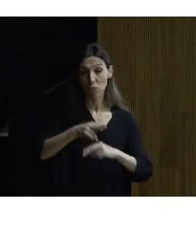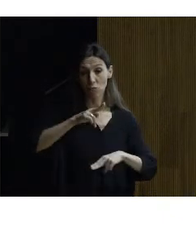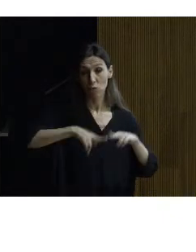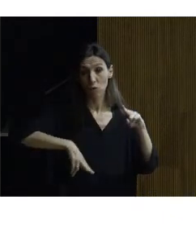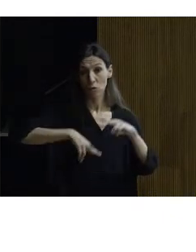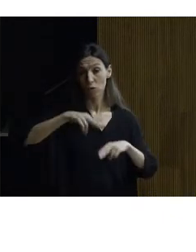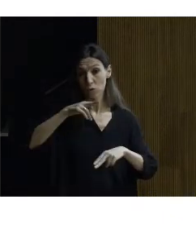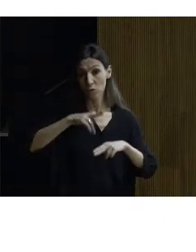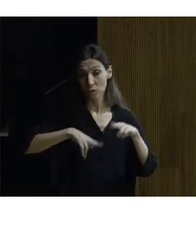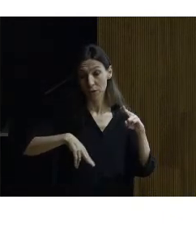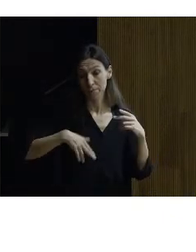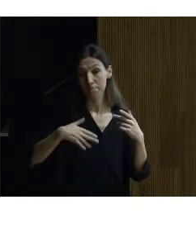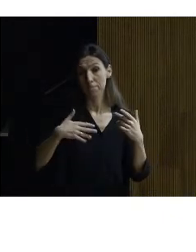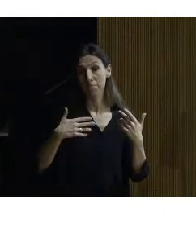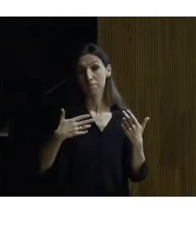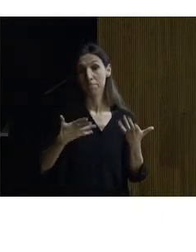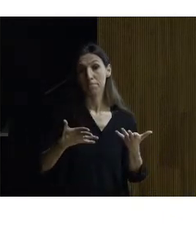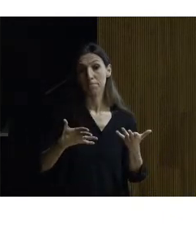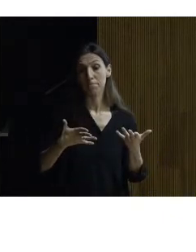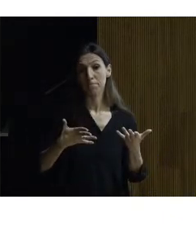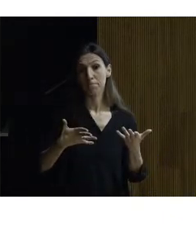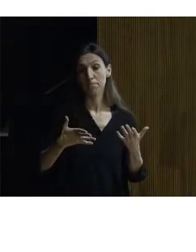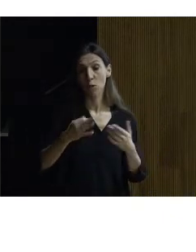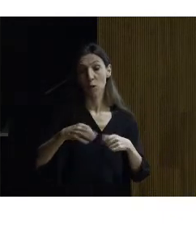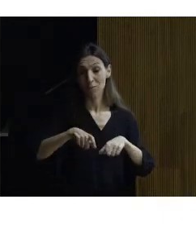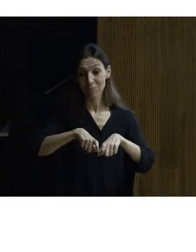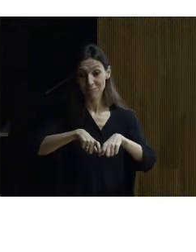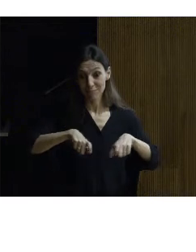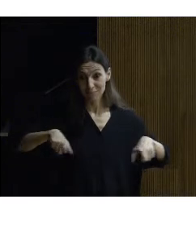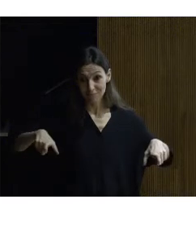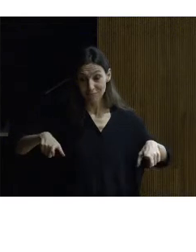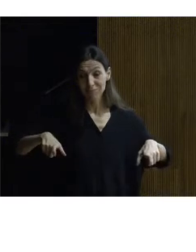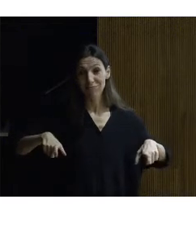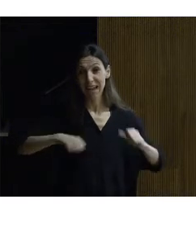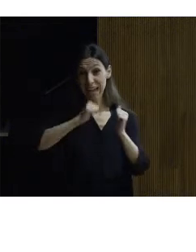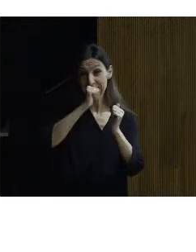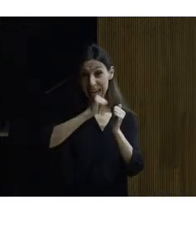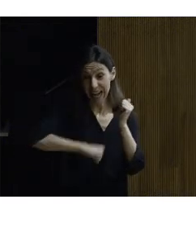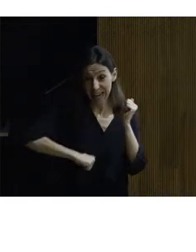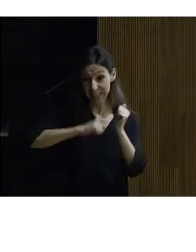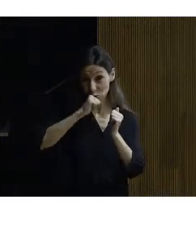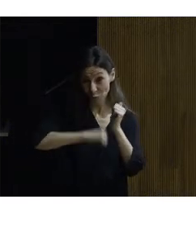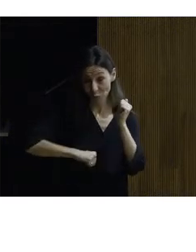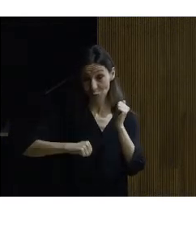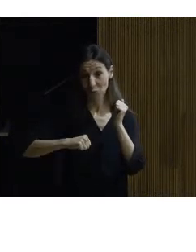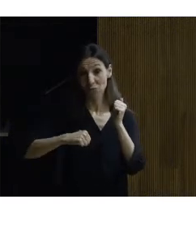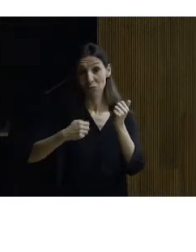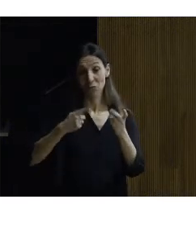a Carlos V un pollete de granito que se ve ahí en la imagen y que tenía por objeto